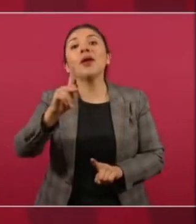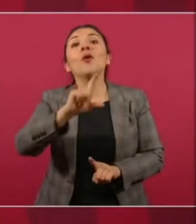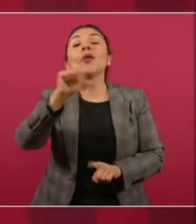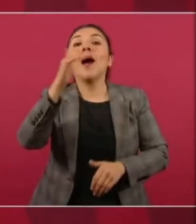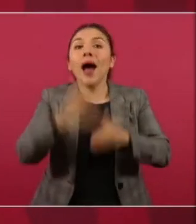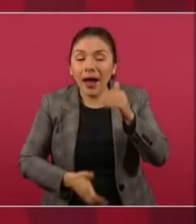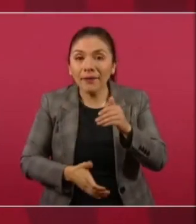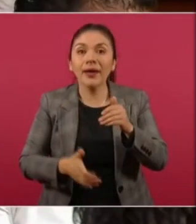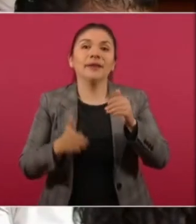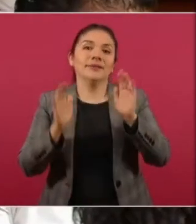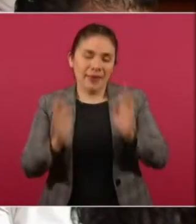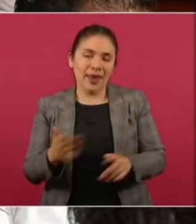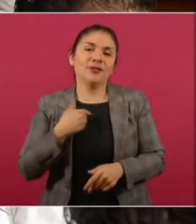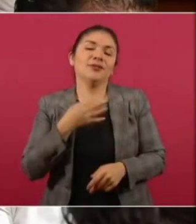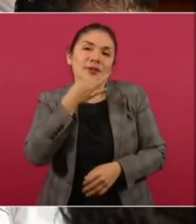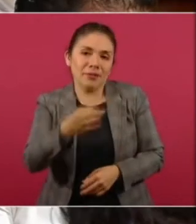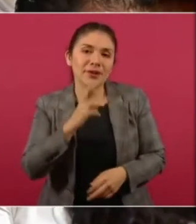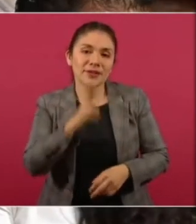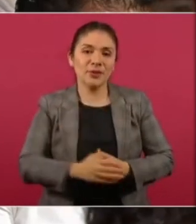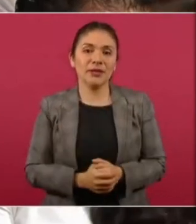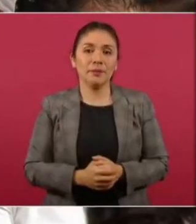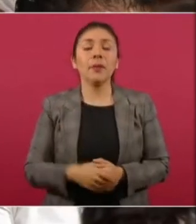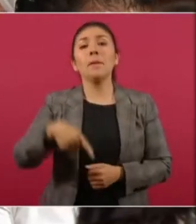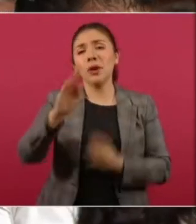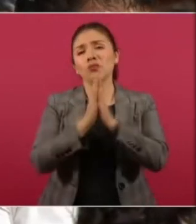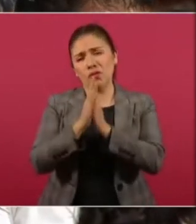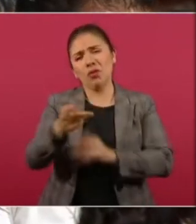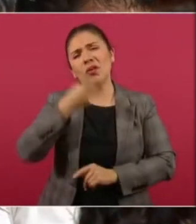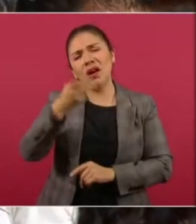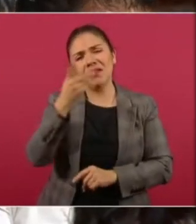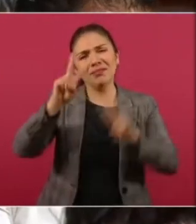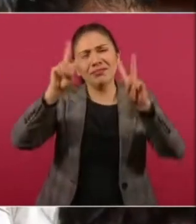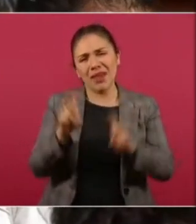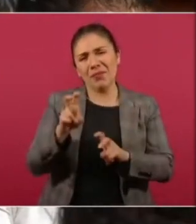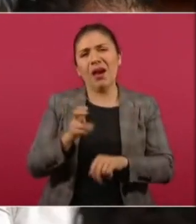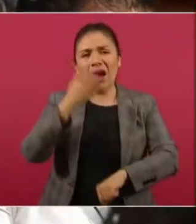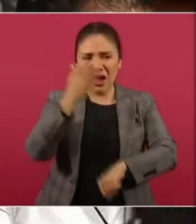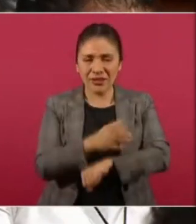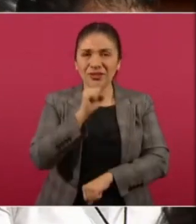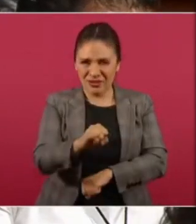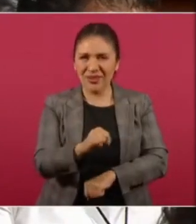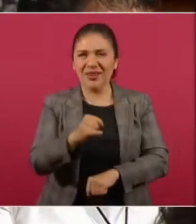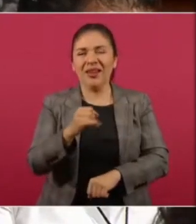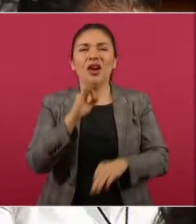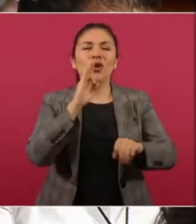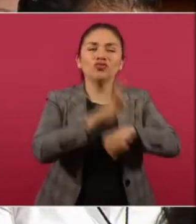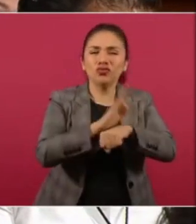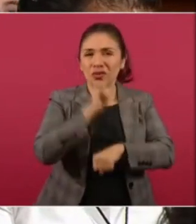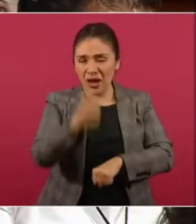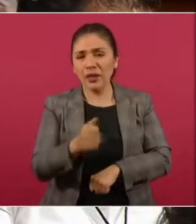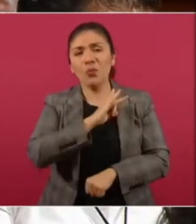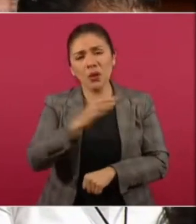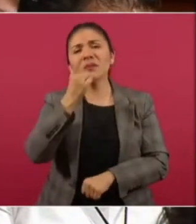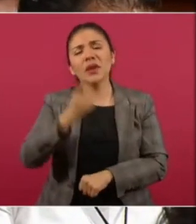pidiendo esta reportera es de que la dejen entrar todas las mañaneras porque no la dejaban